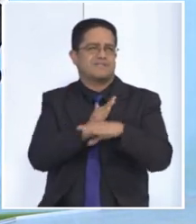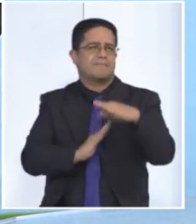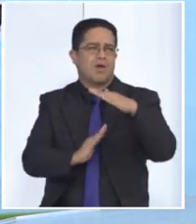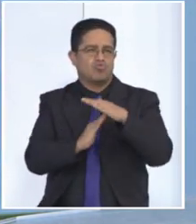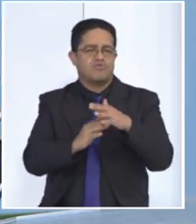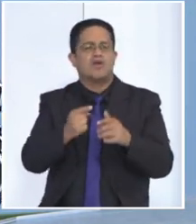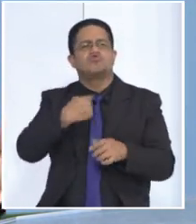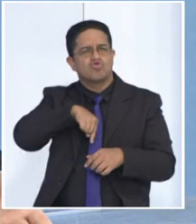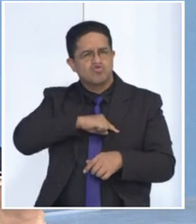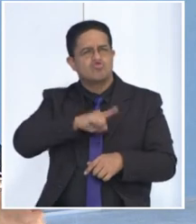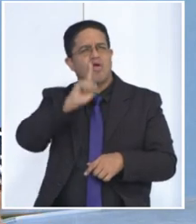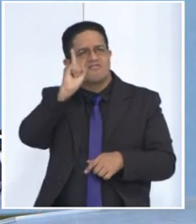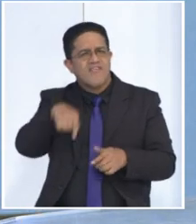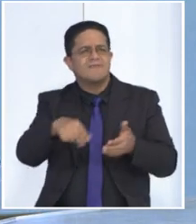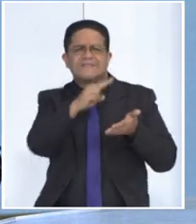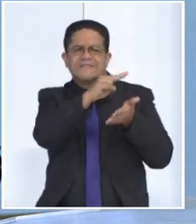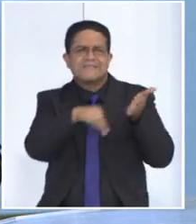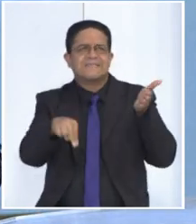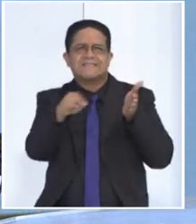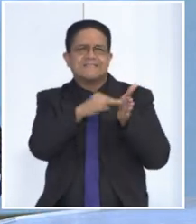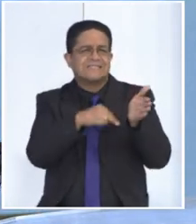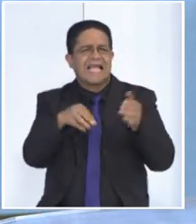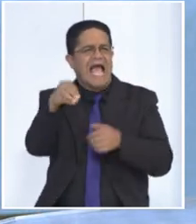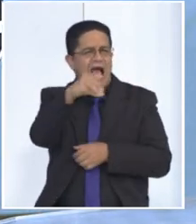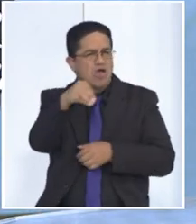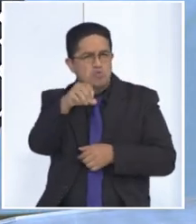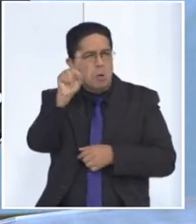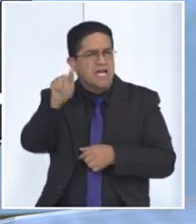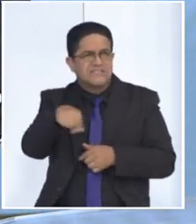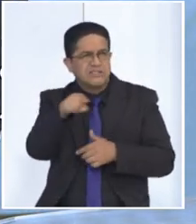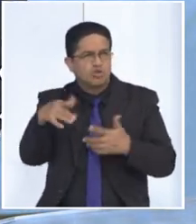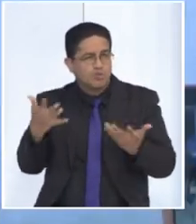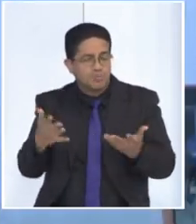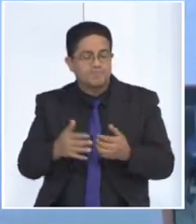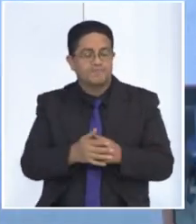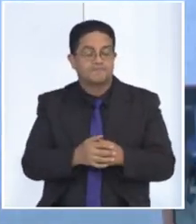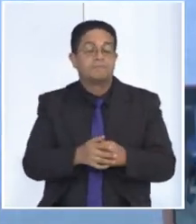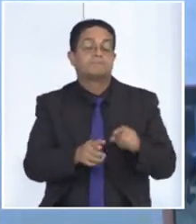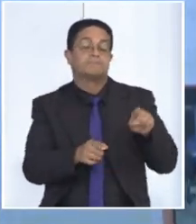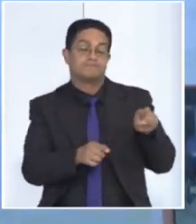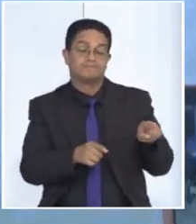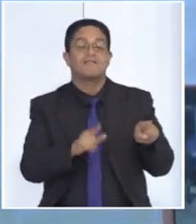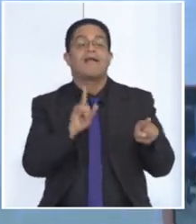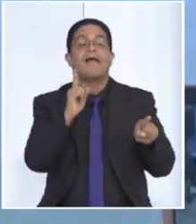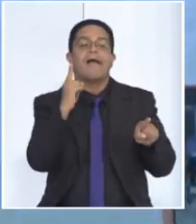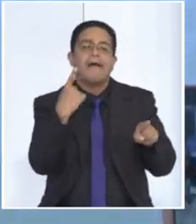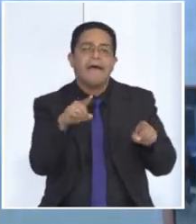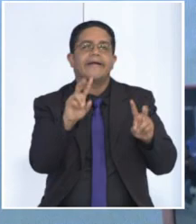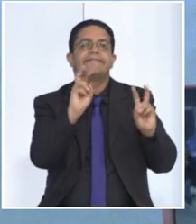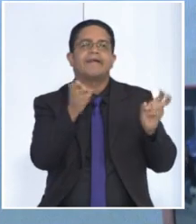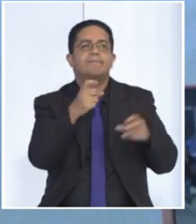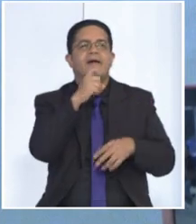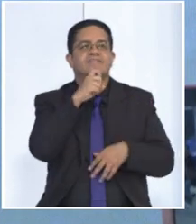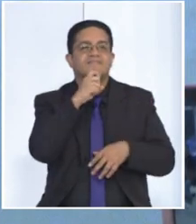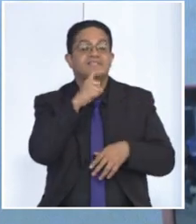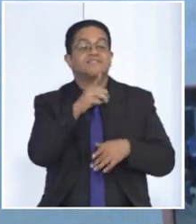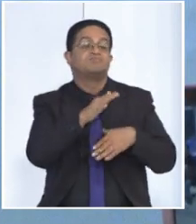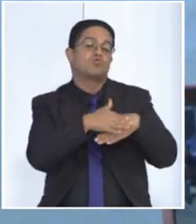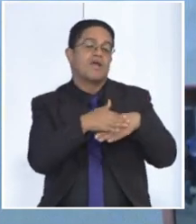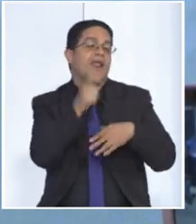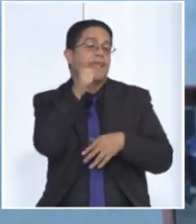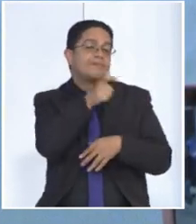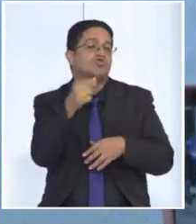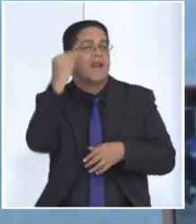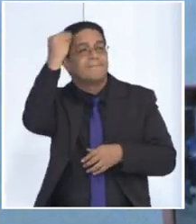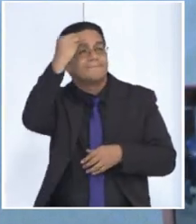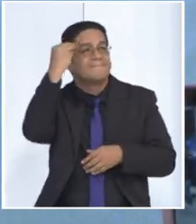debemos eliminar por completo el azúcar de nuestra dieta. ¿Debemos hacerlo? Hay un tema con la satanización del alimento, del azúcar propiamente dicho. Fíjate